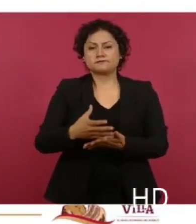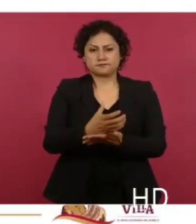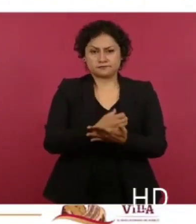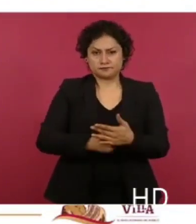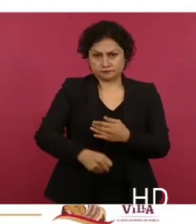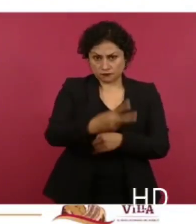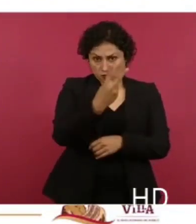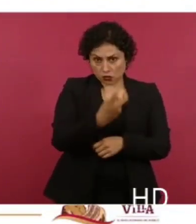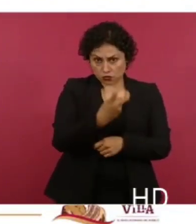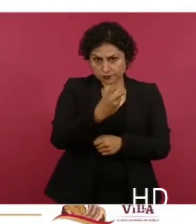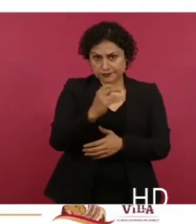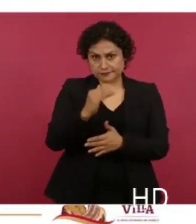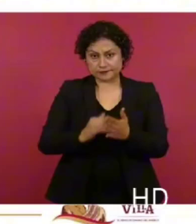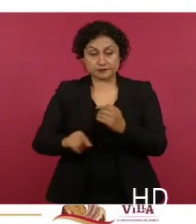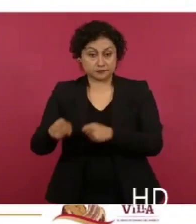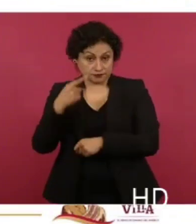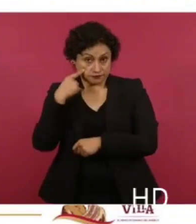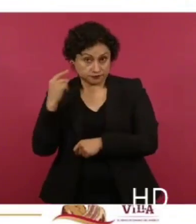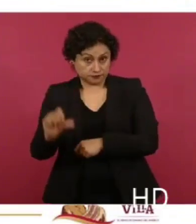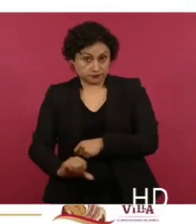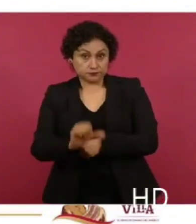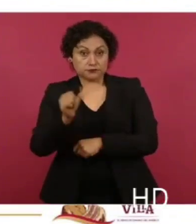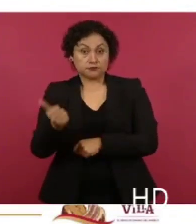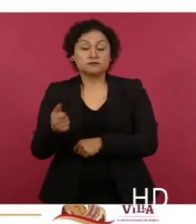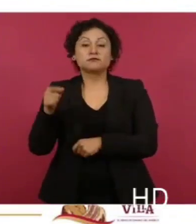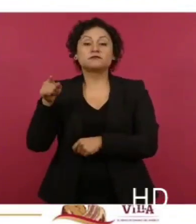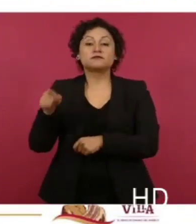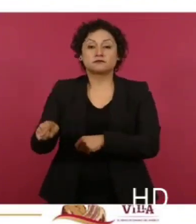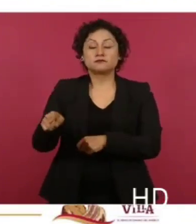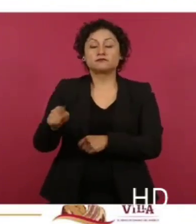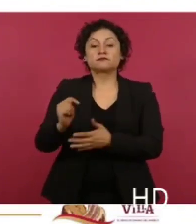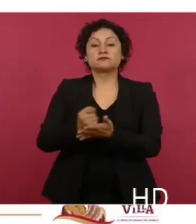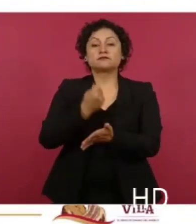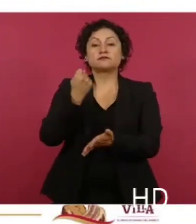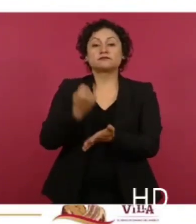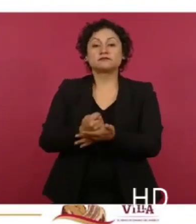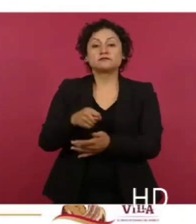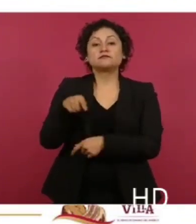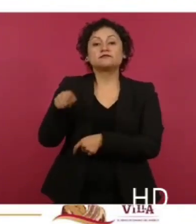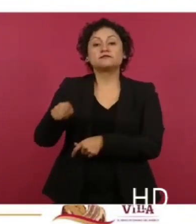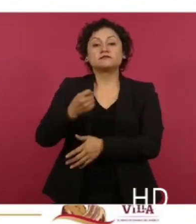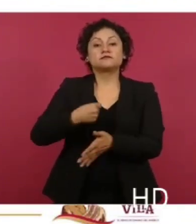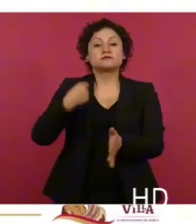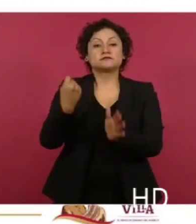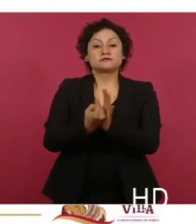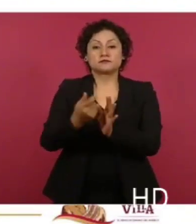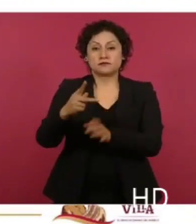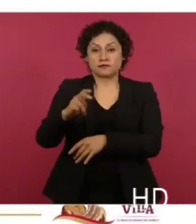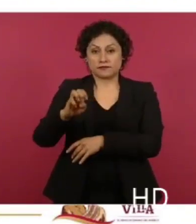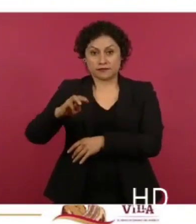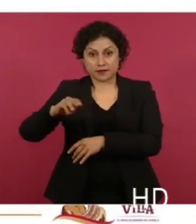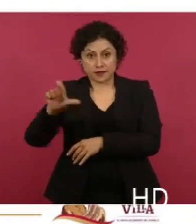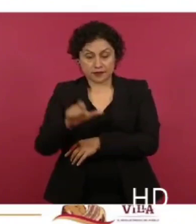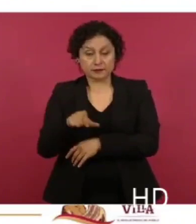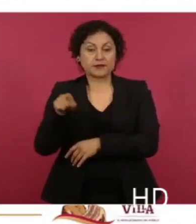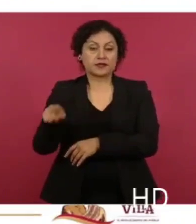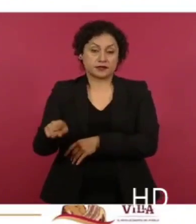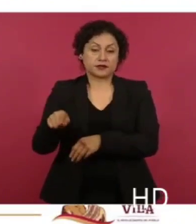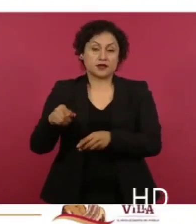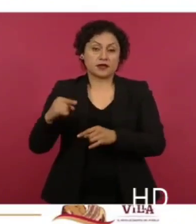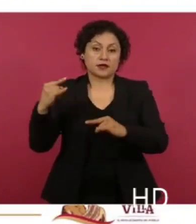diferencia si consideramos que, por el contrario, en Altamira, Tamaulipas, franquicia Pemex en la carretera federal 80,